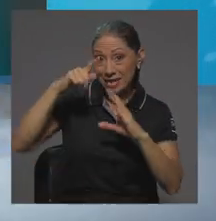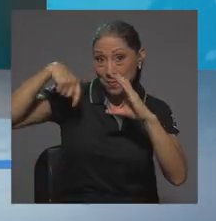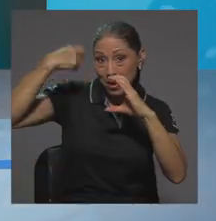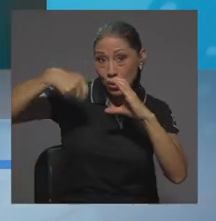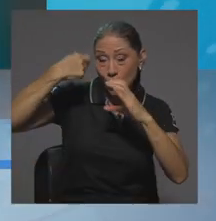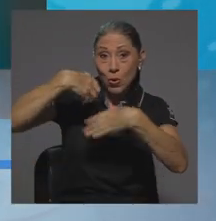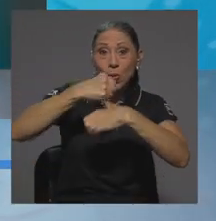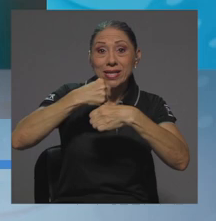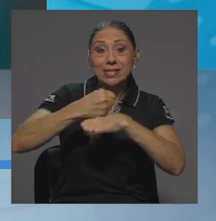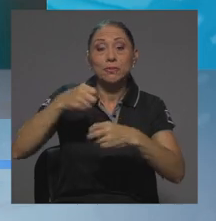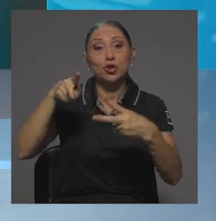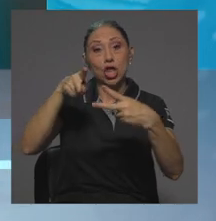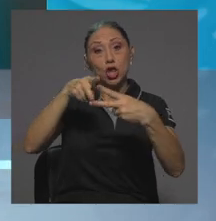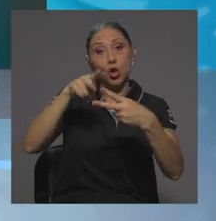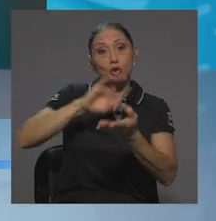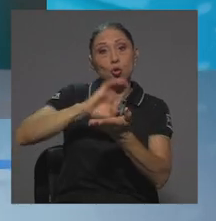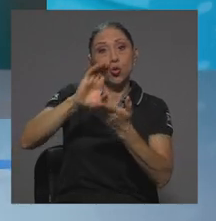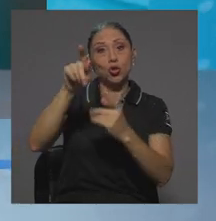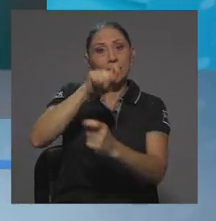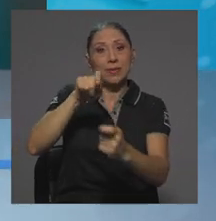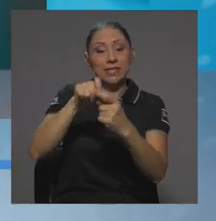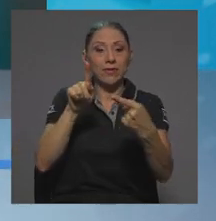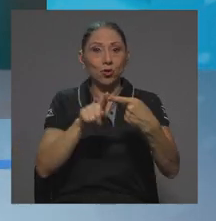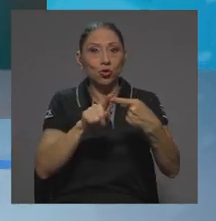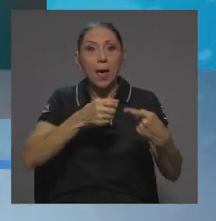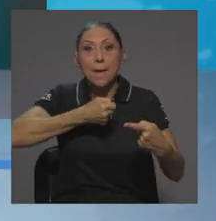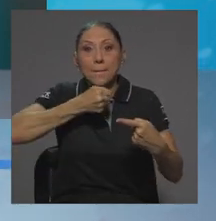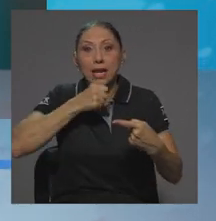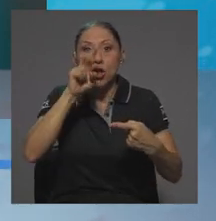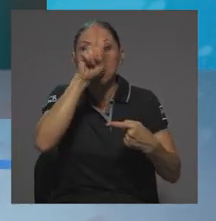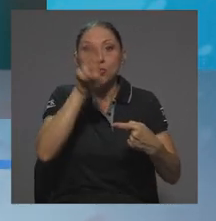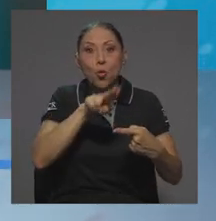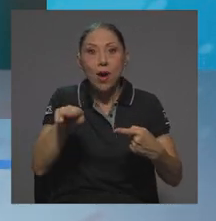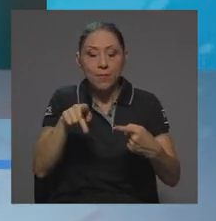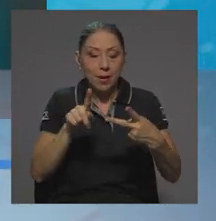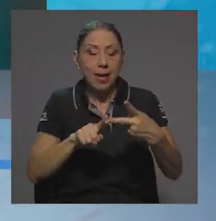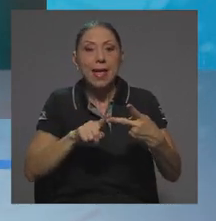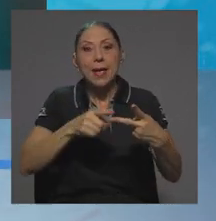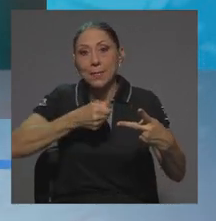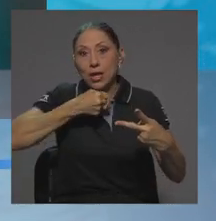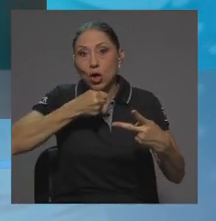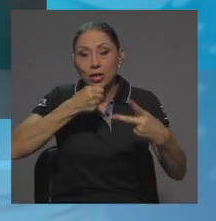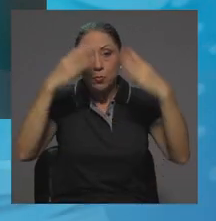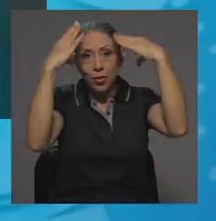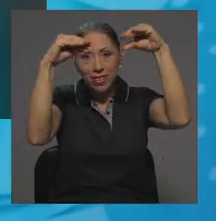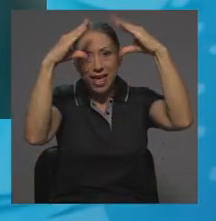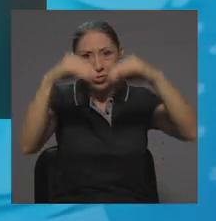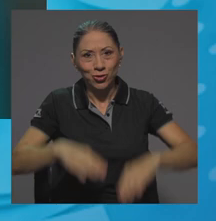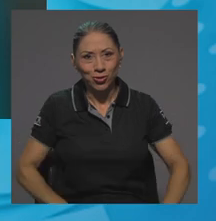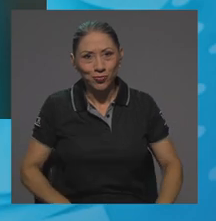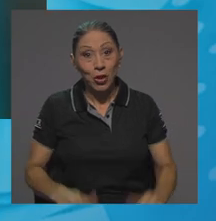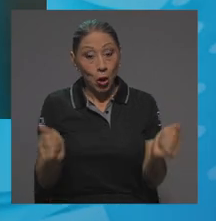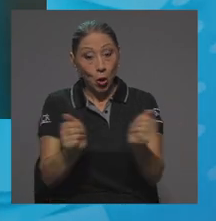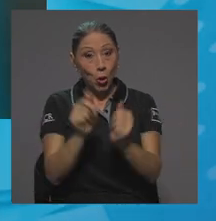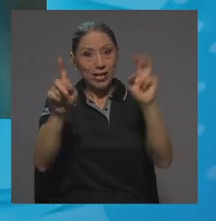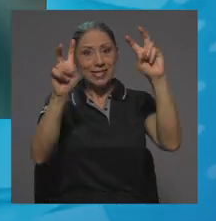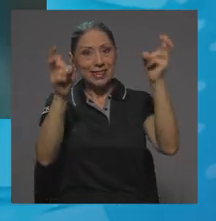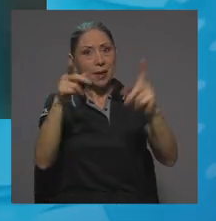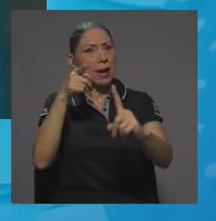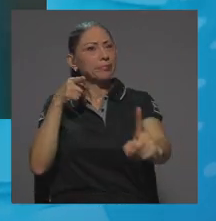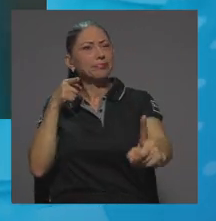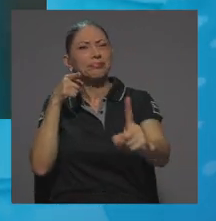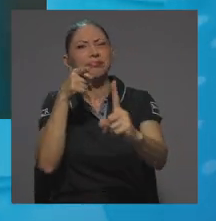en dos cursos específicos, tanto en periodismo web como en periodismo de datos, porque lo que se buscó fue, a partir de este tema,